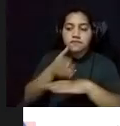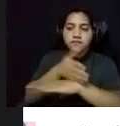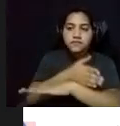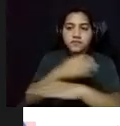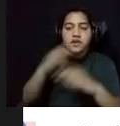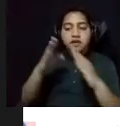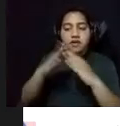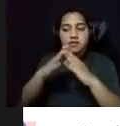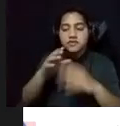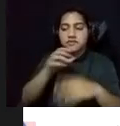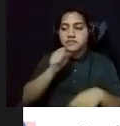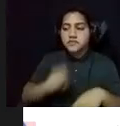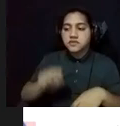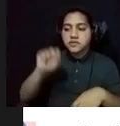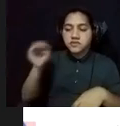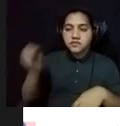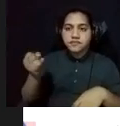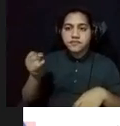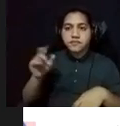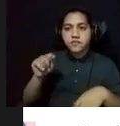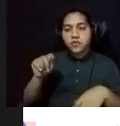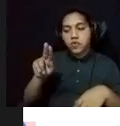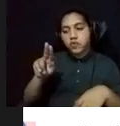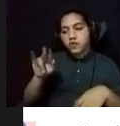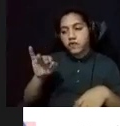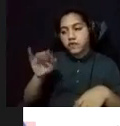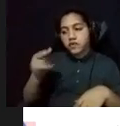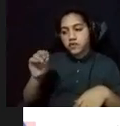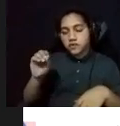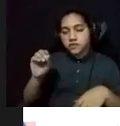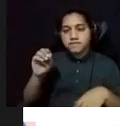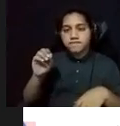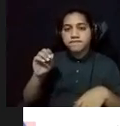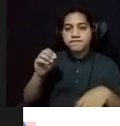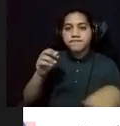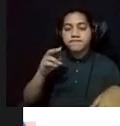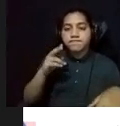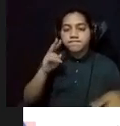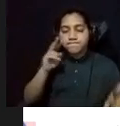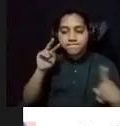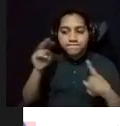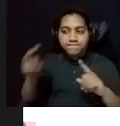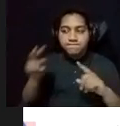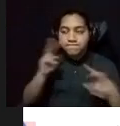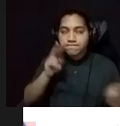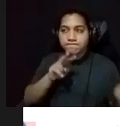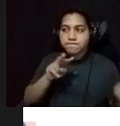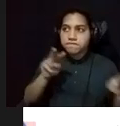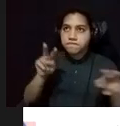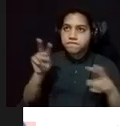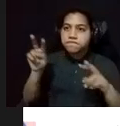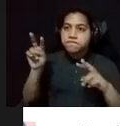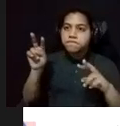San Juan. Rafael Tufiño extiende su mirada al entorno que les rodea para dejar la